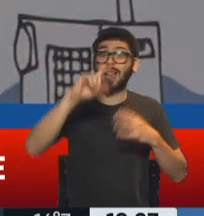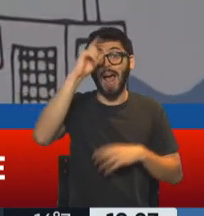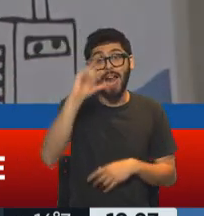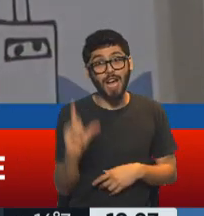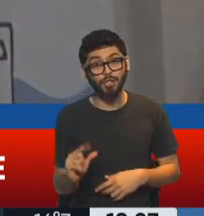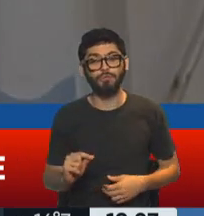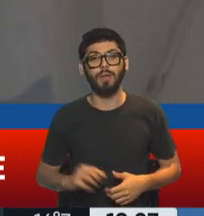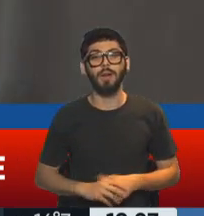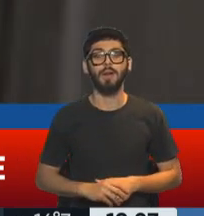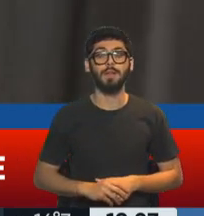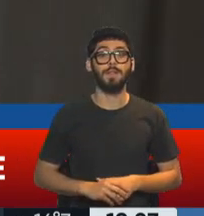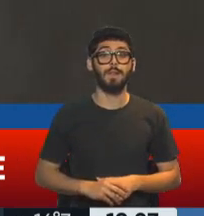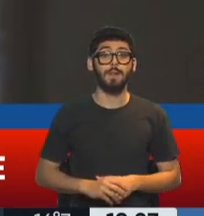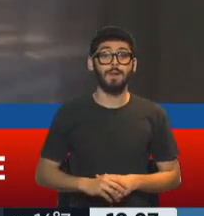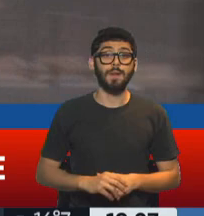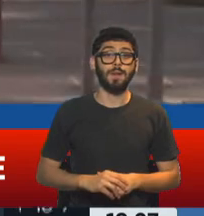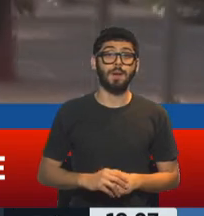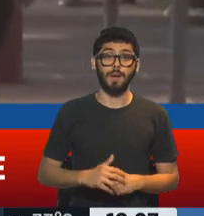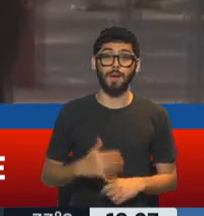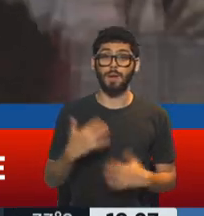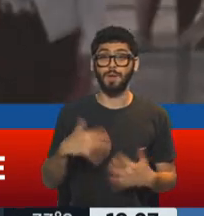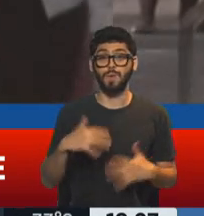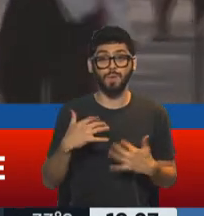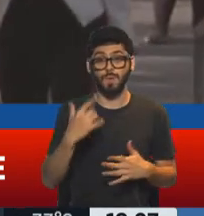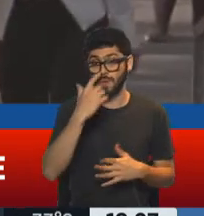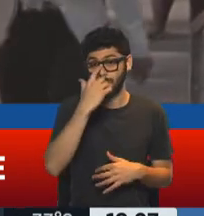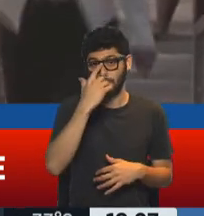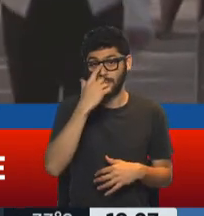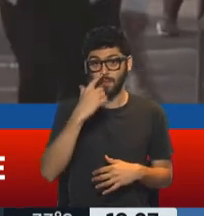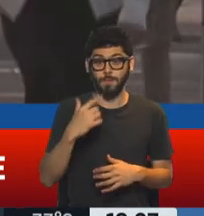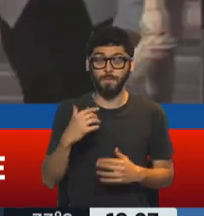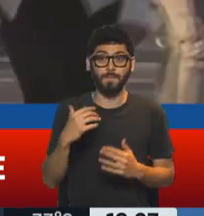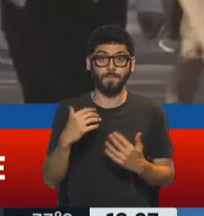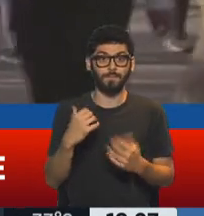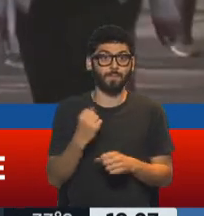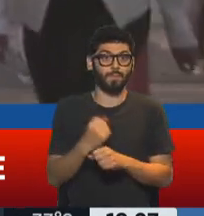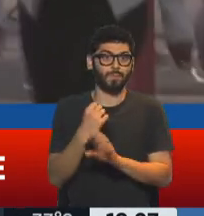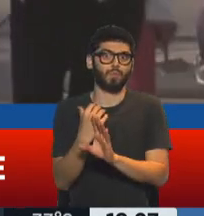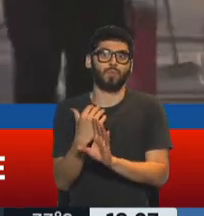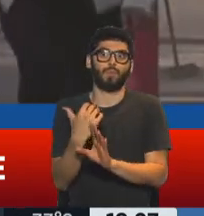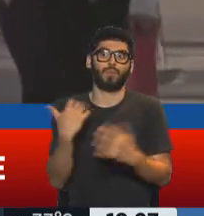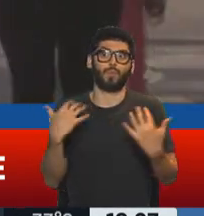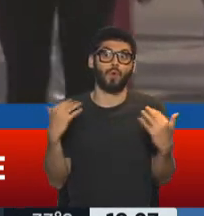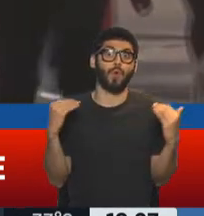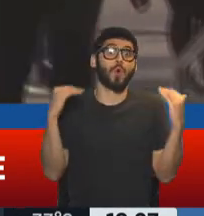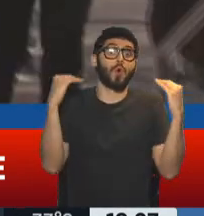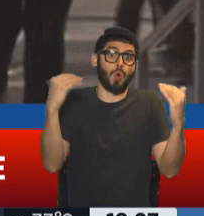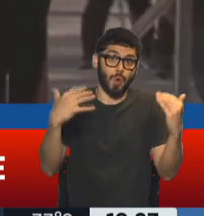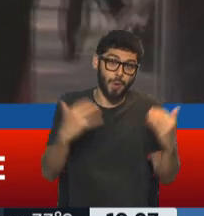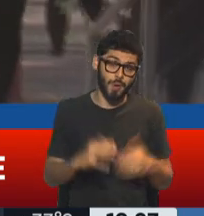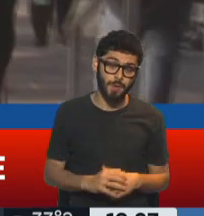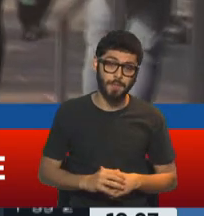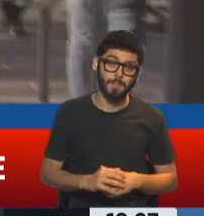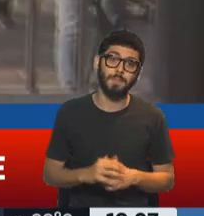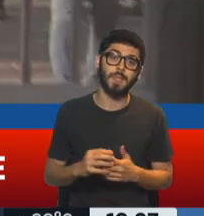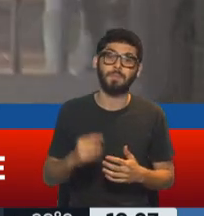Lo cual me sube la vara de una manera inusitada. Y por eso creo que era muy